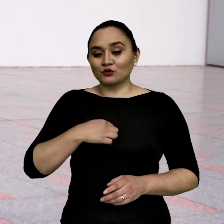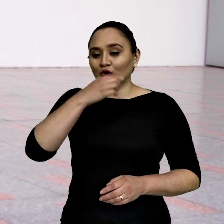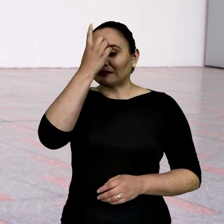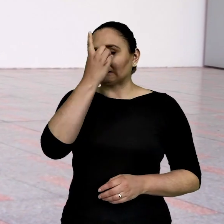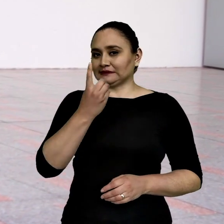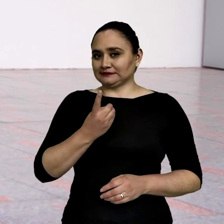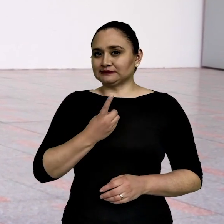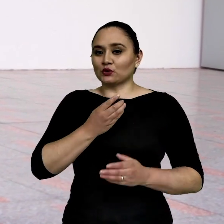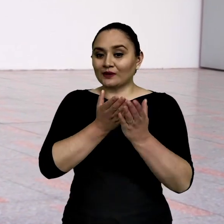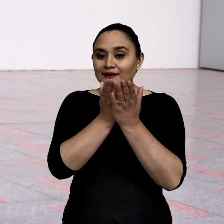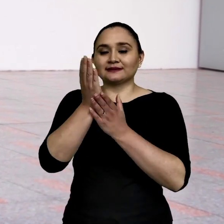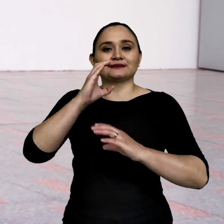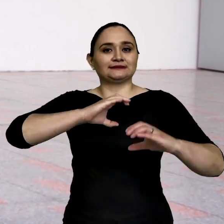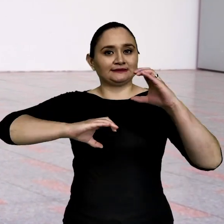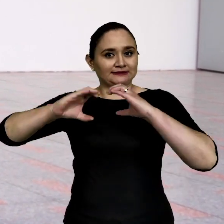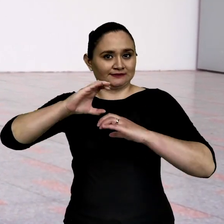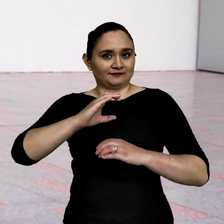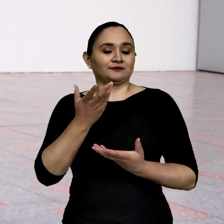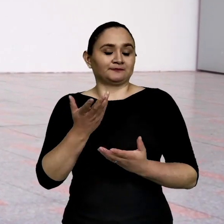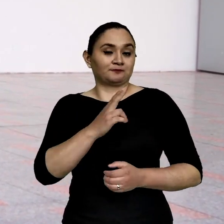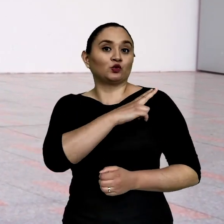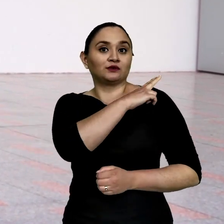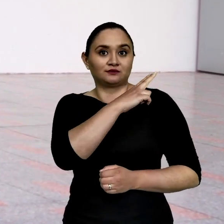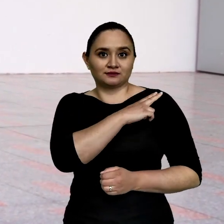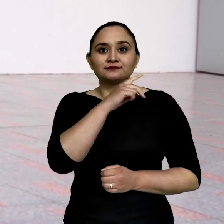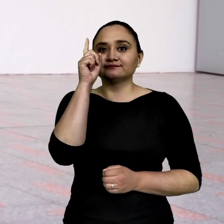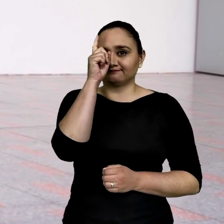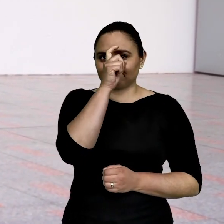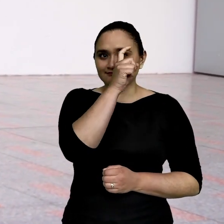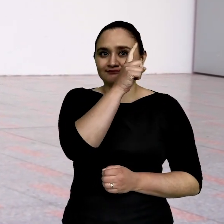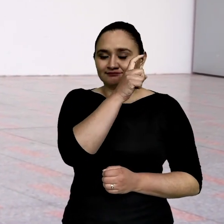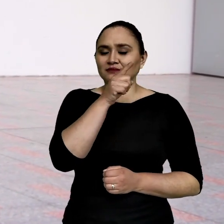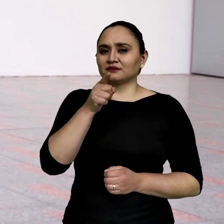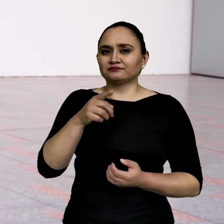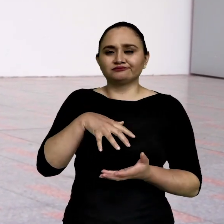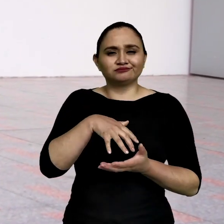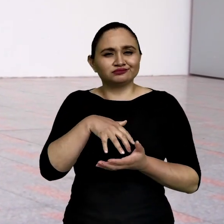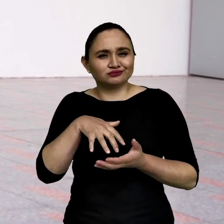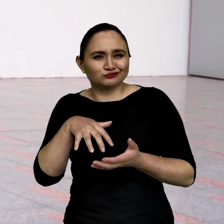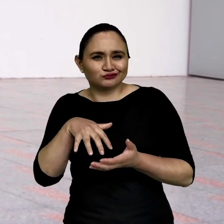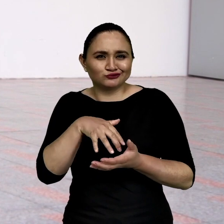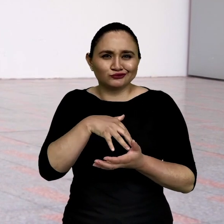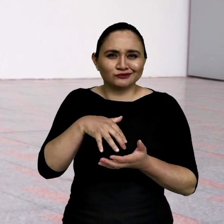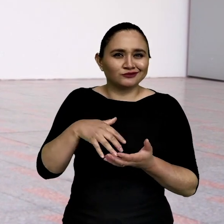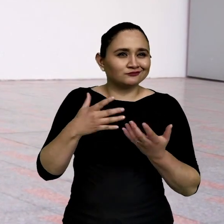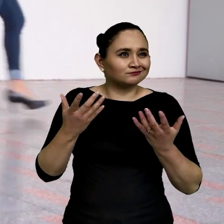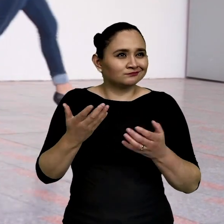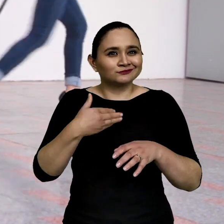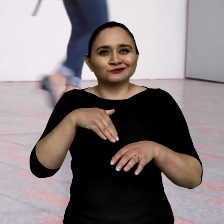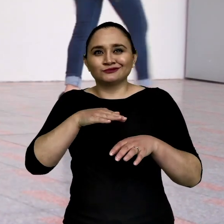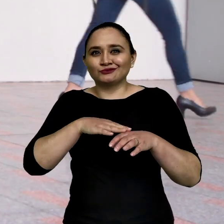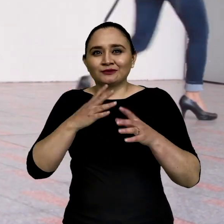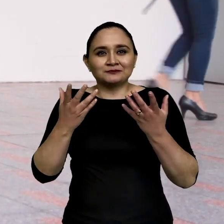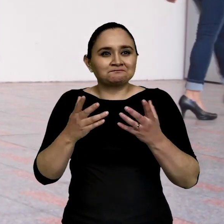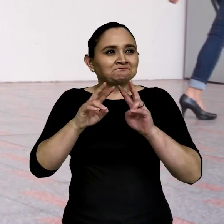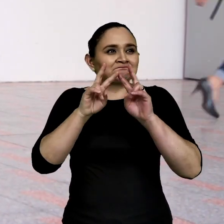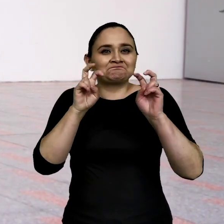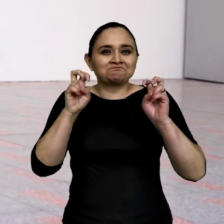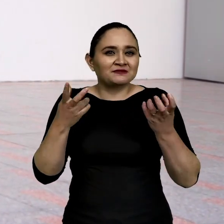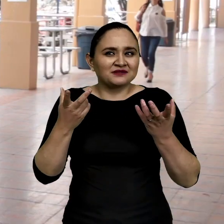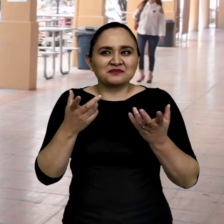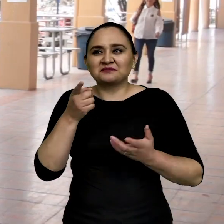Decidirme por una carrera científica ya en la universidad fue difícil, ahí las dudas acerca de